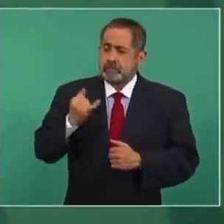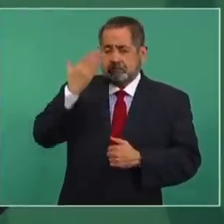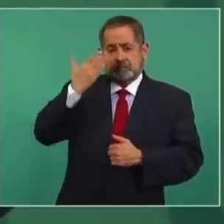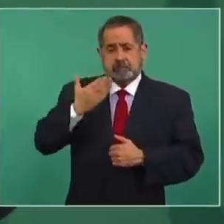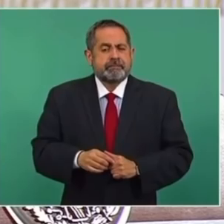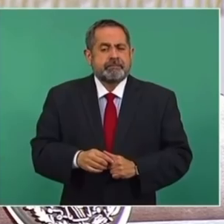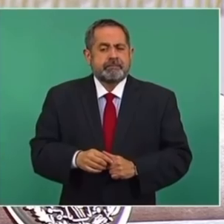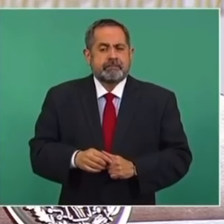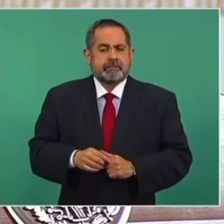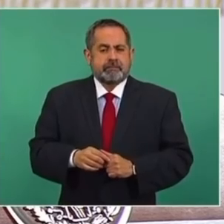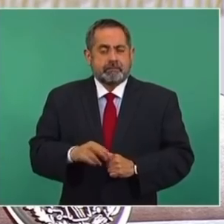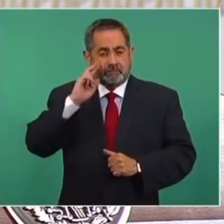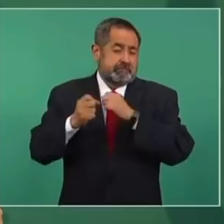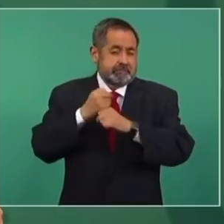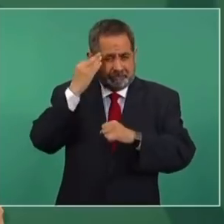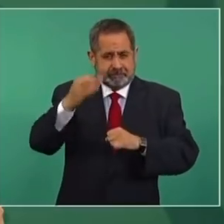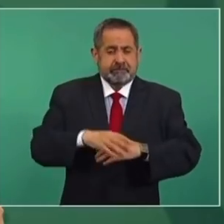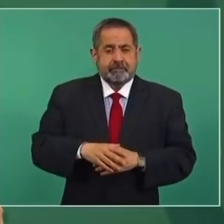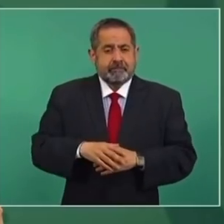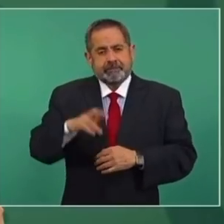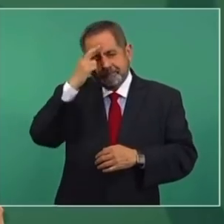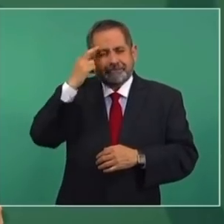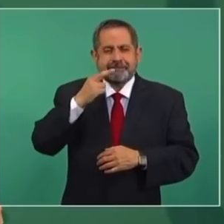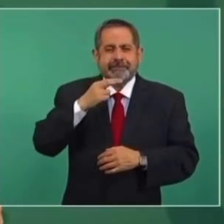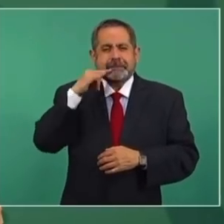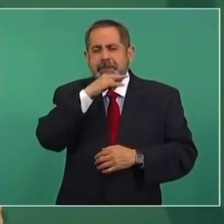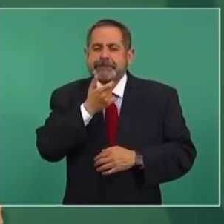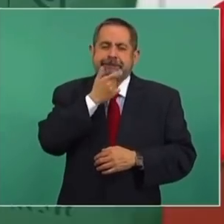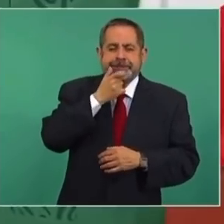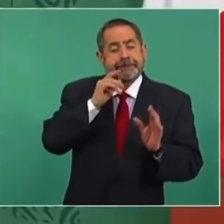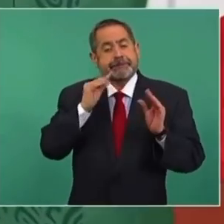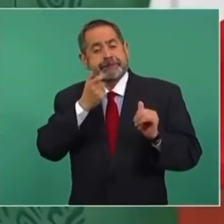la imagen, el peinado engominado, la risa fingida.